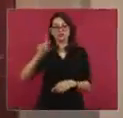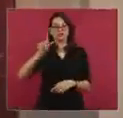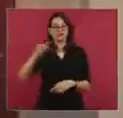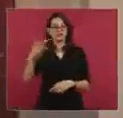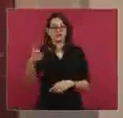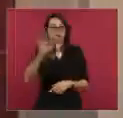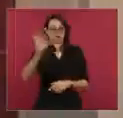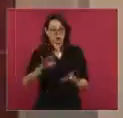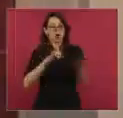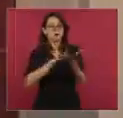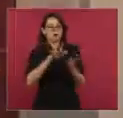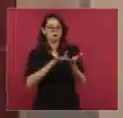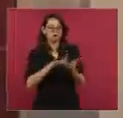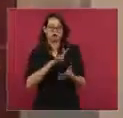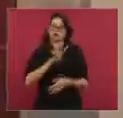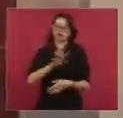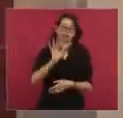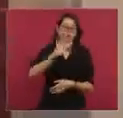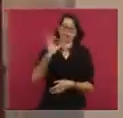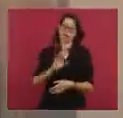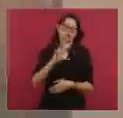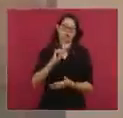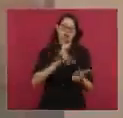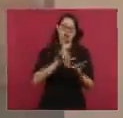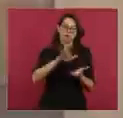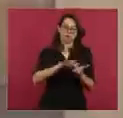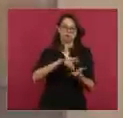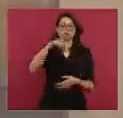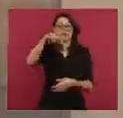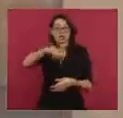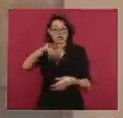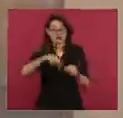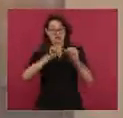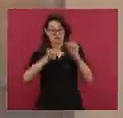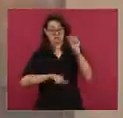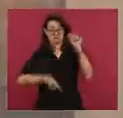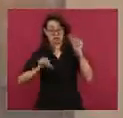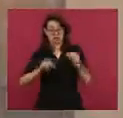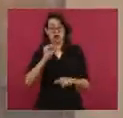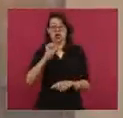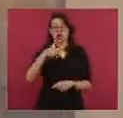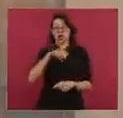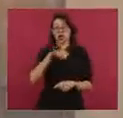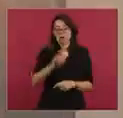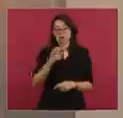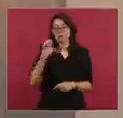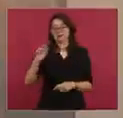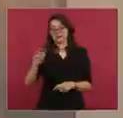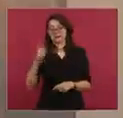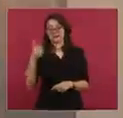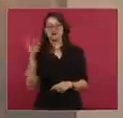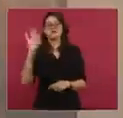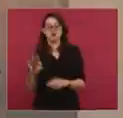desaprobación. El presidente de México, Andrés Manuel López Obrador, está en segundo lugar con el 66% de aprobación